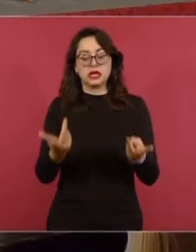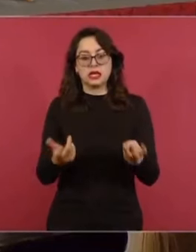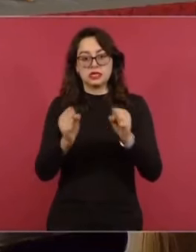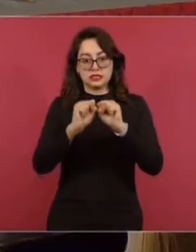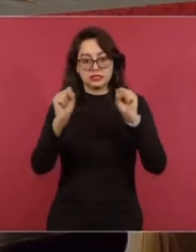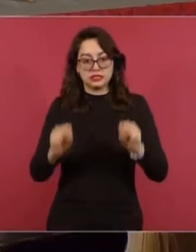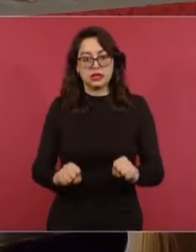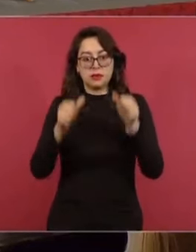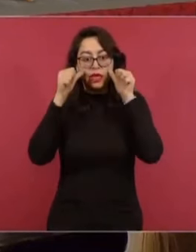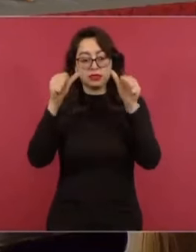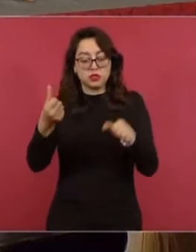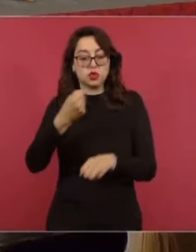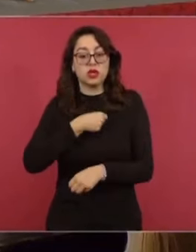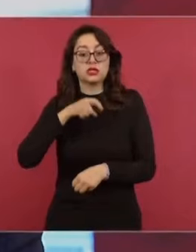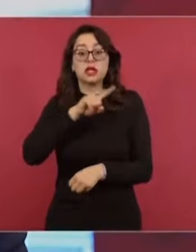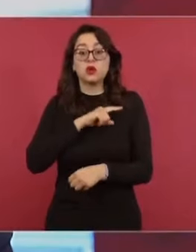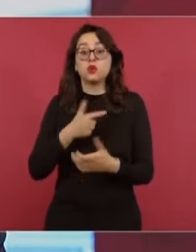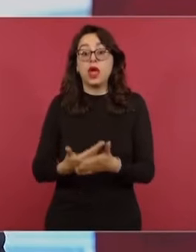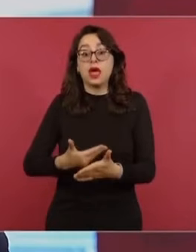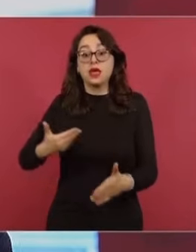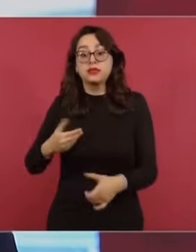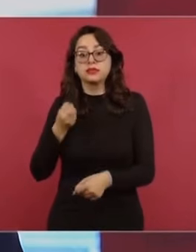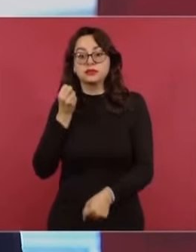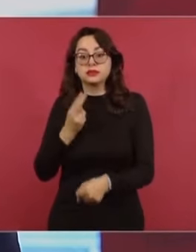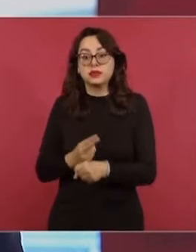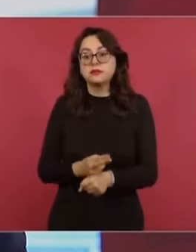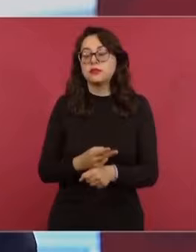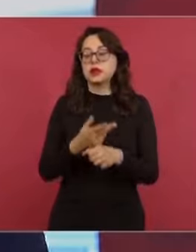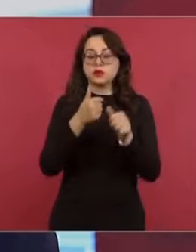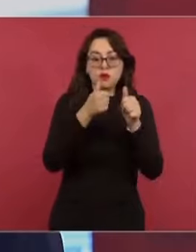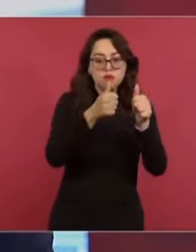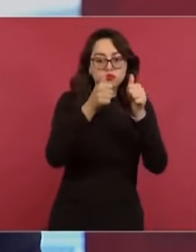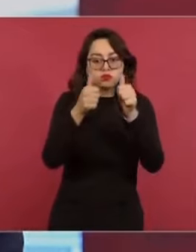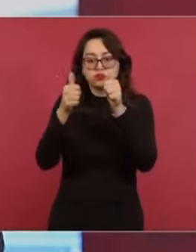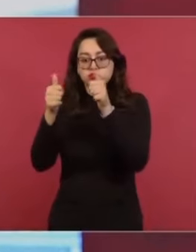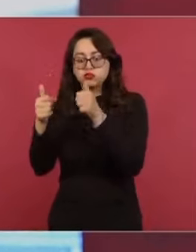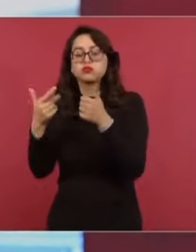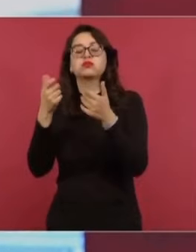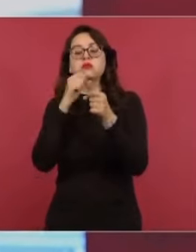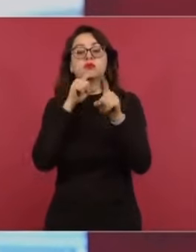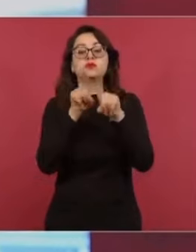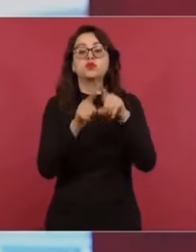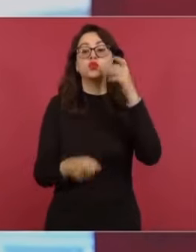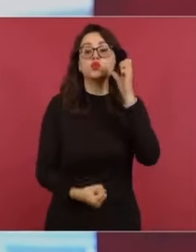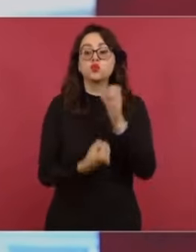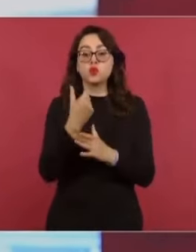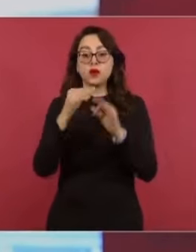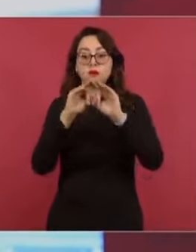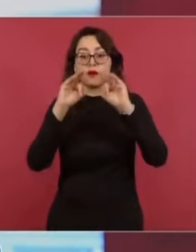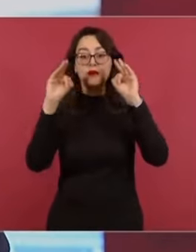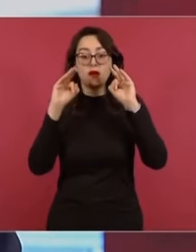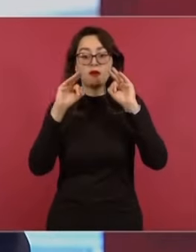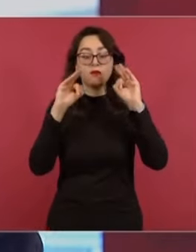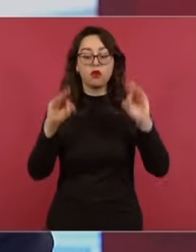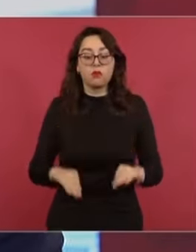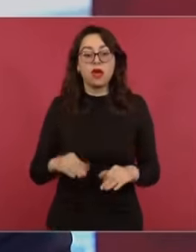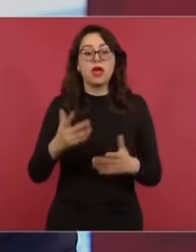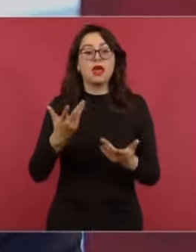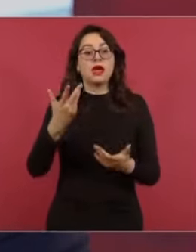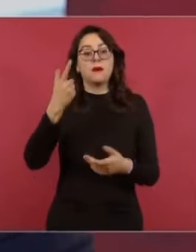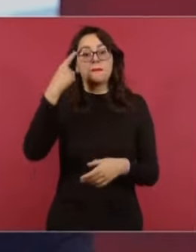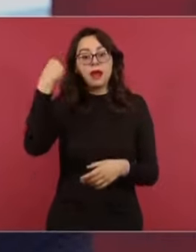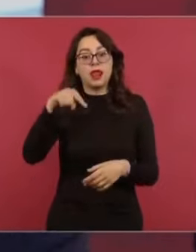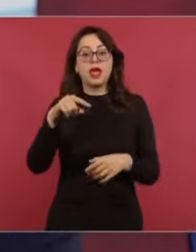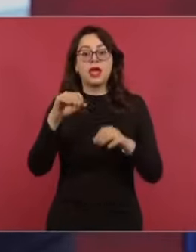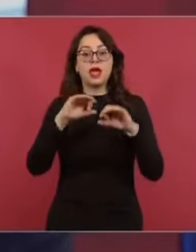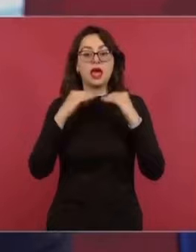preventivo para evitar las complicaciones de las enfermedades crónicas degenerativas y un modelo nuevo sobre salud mental. También en esas